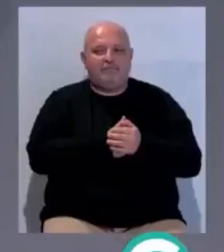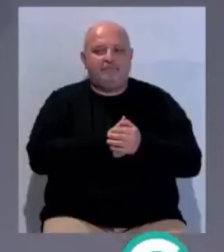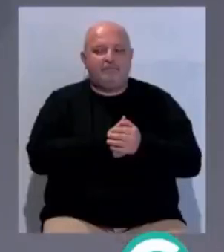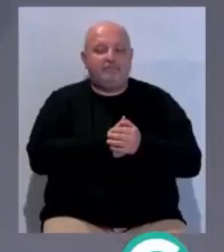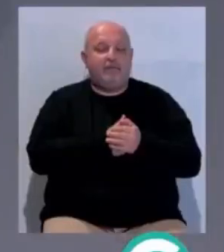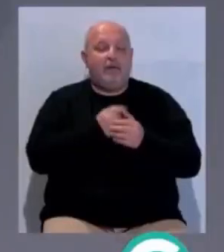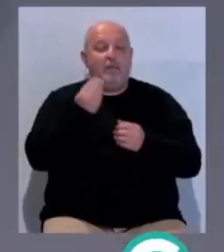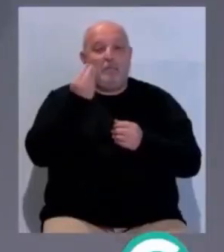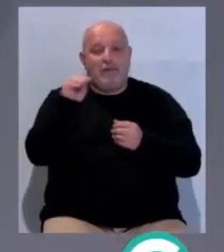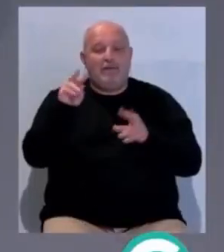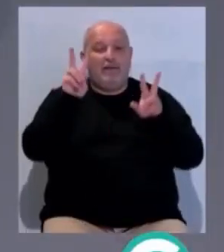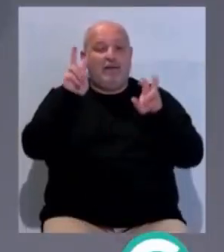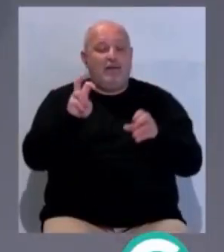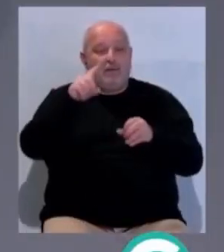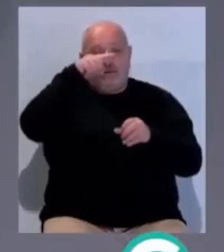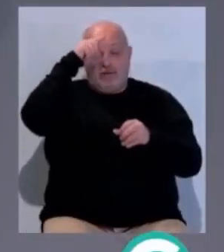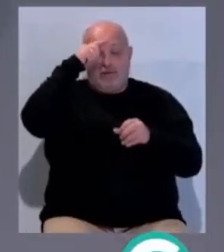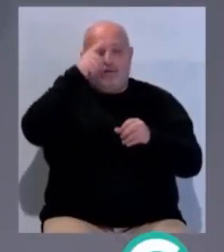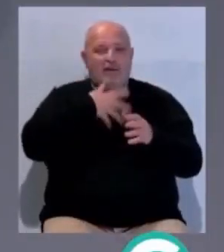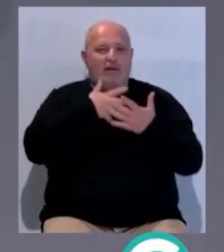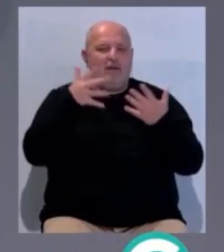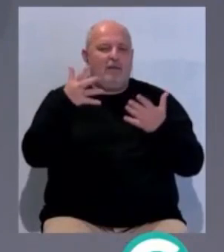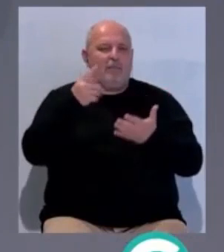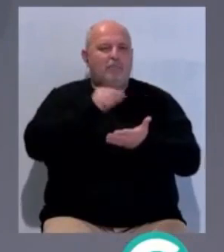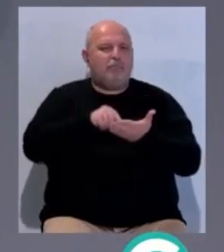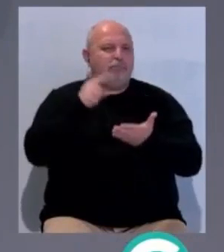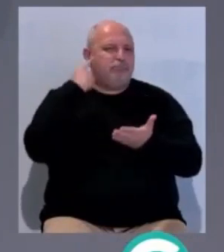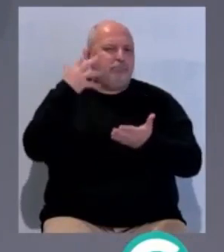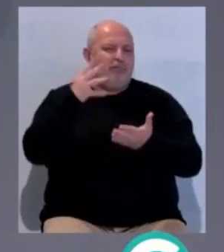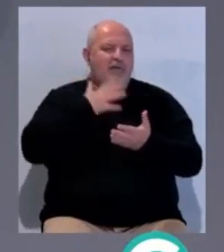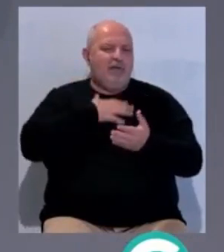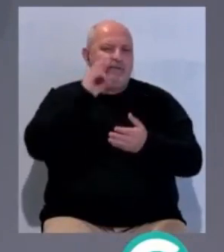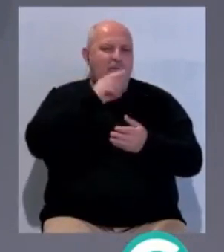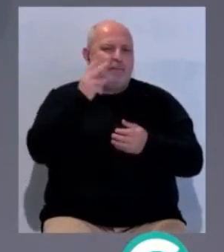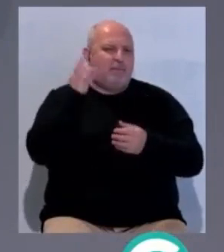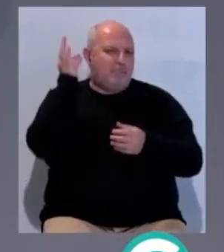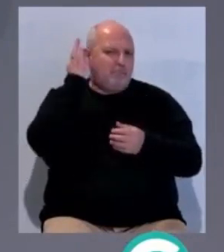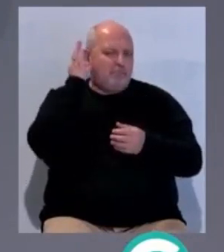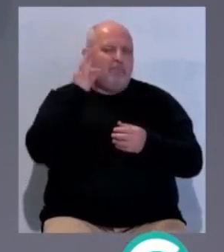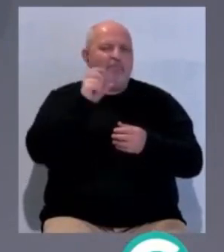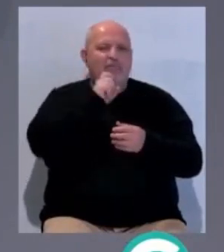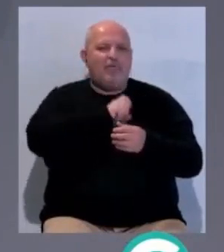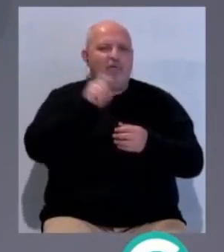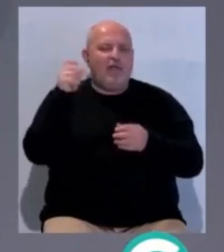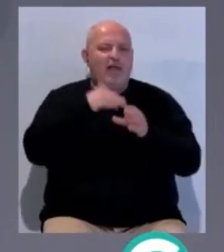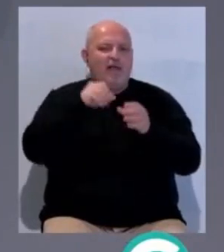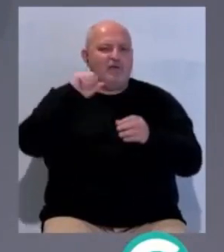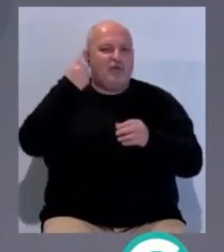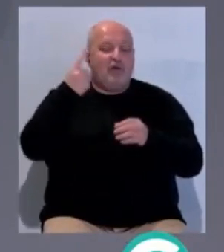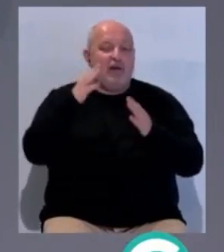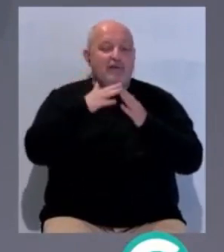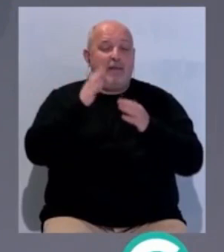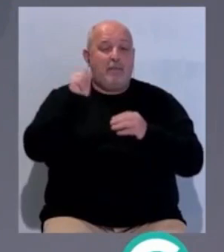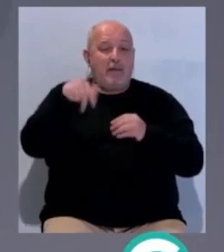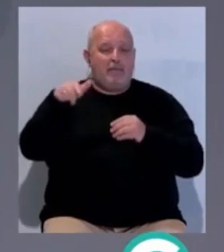Y un último apunte en clave cultural, las grandes plumas femeninas del siglo XX dejan huella en la Fundación Cajasol. La Casa